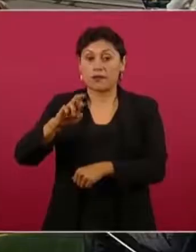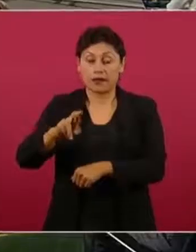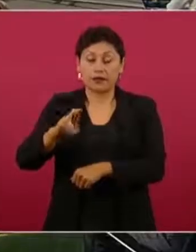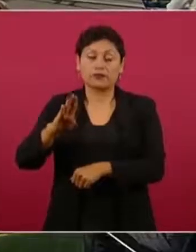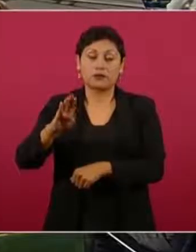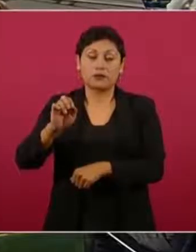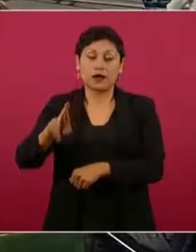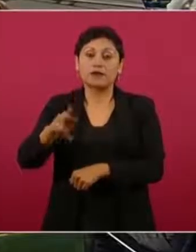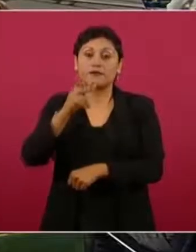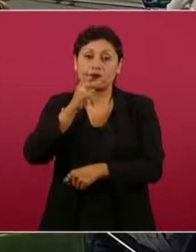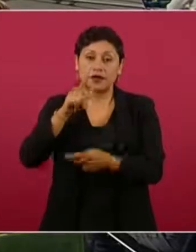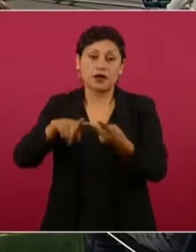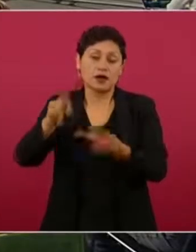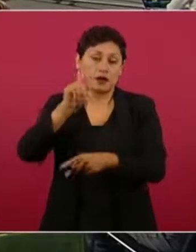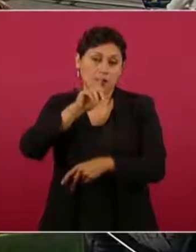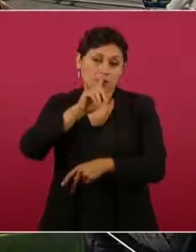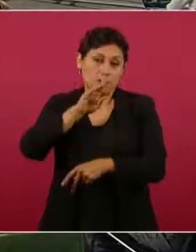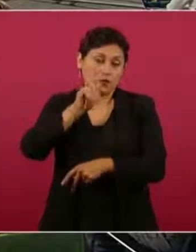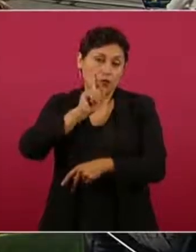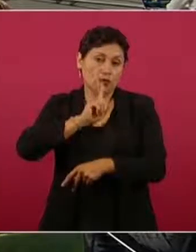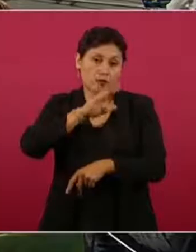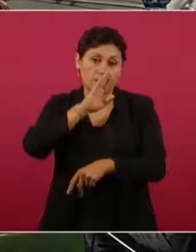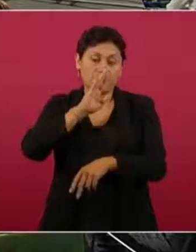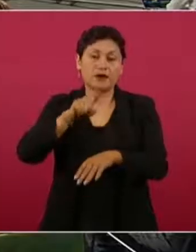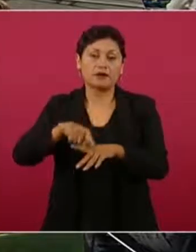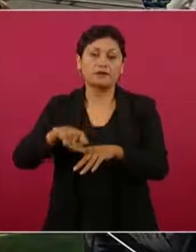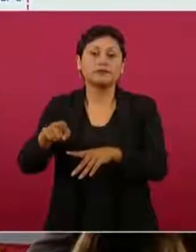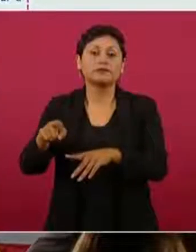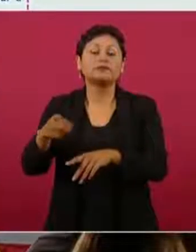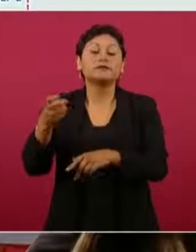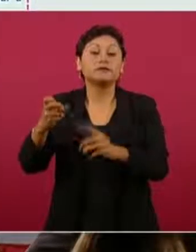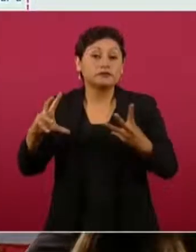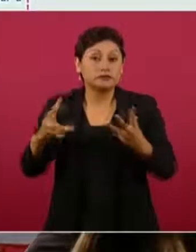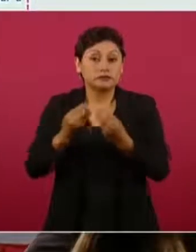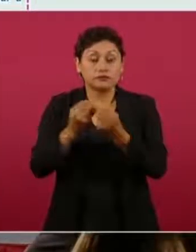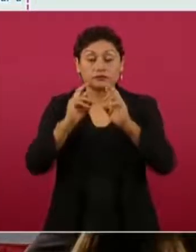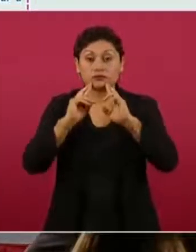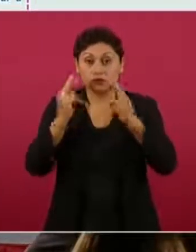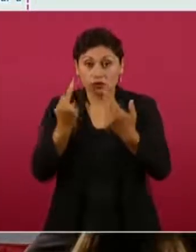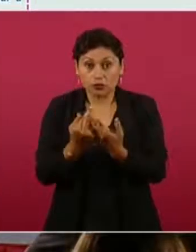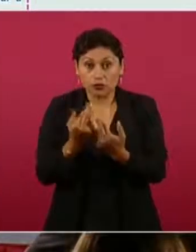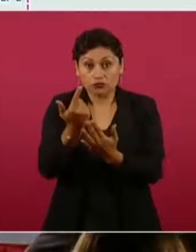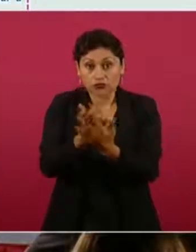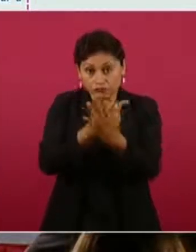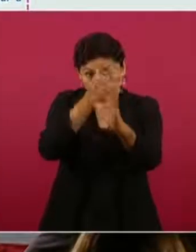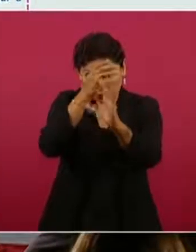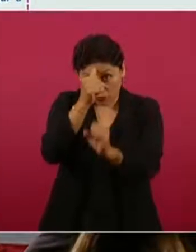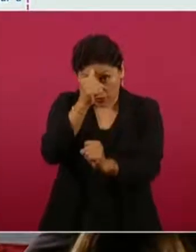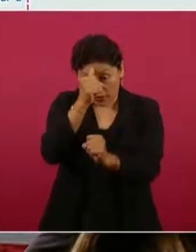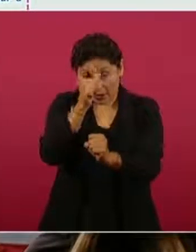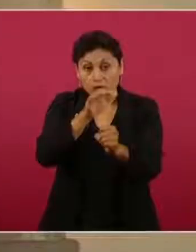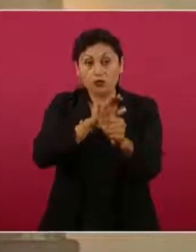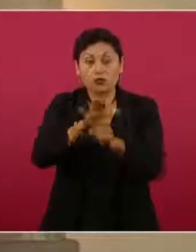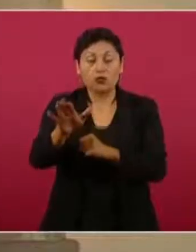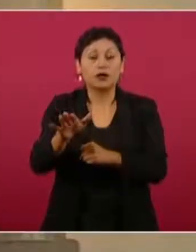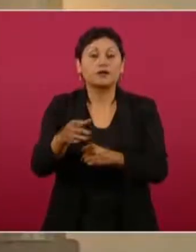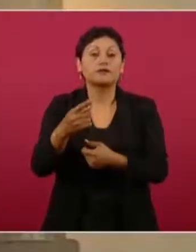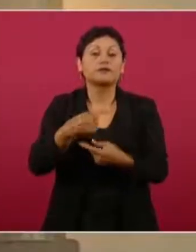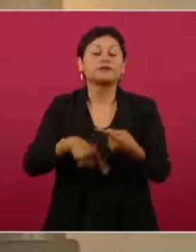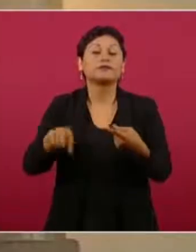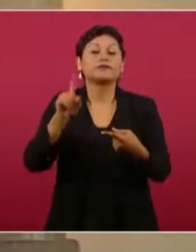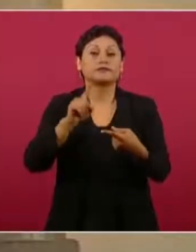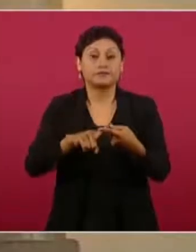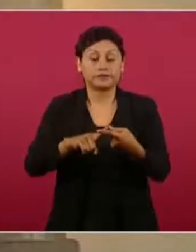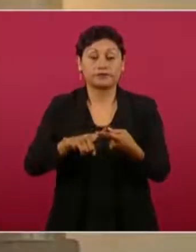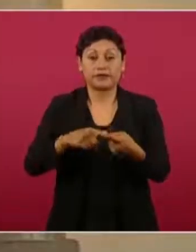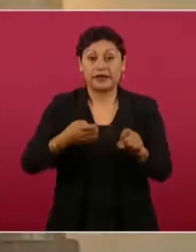A partir de esta reunión se obtuvieron los siguientes acuerdos. La Fiscalía General de Justicia de Nuevo León en